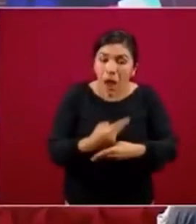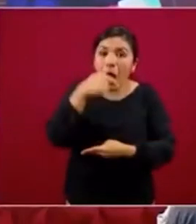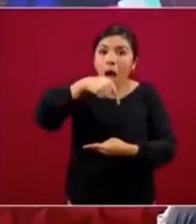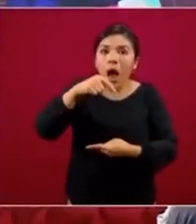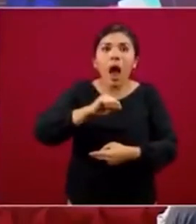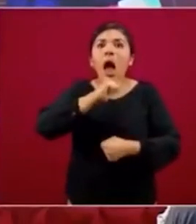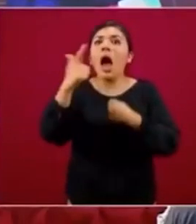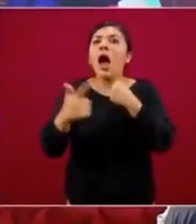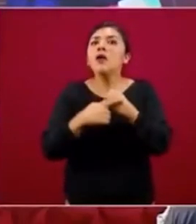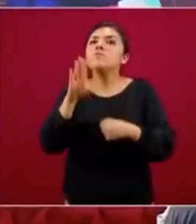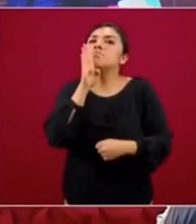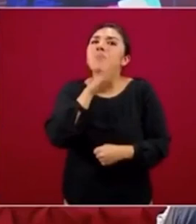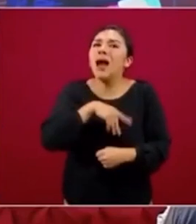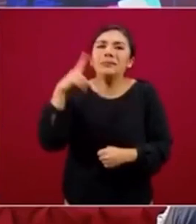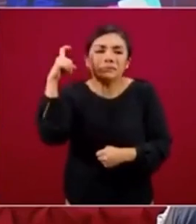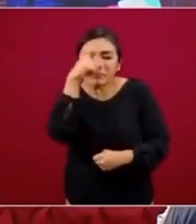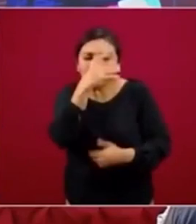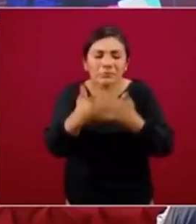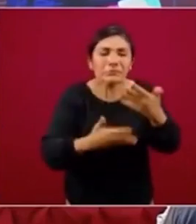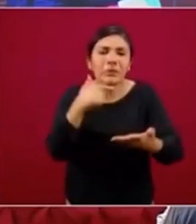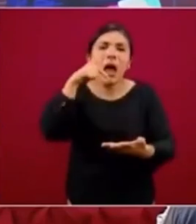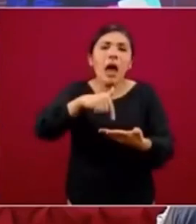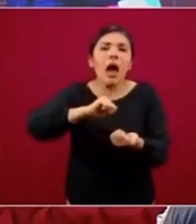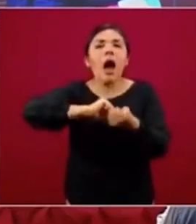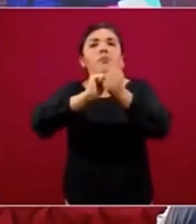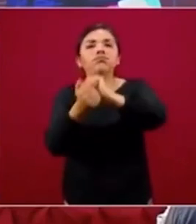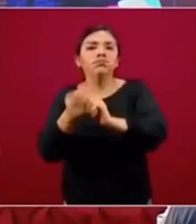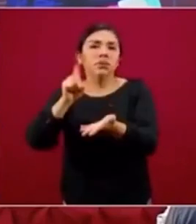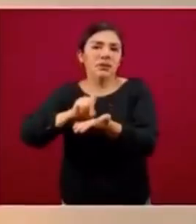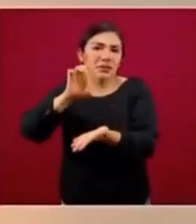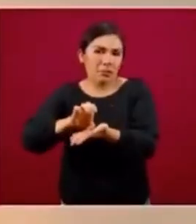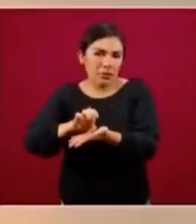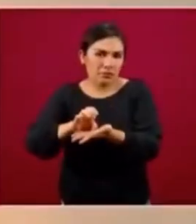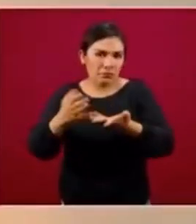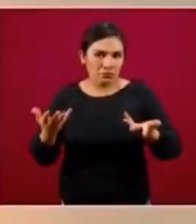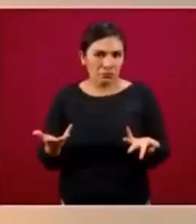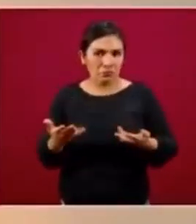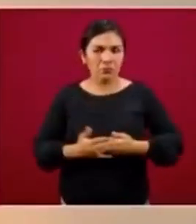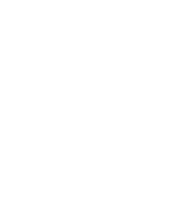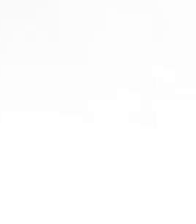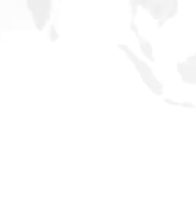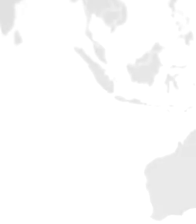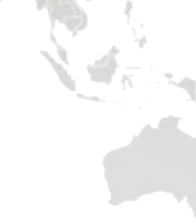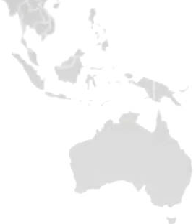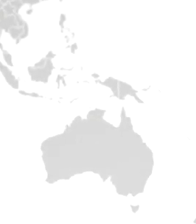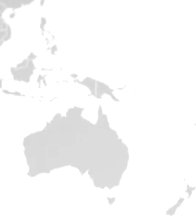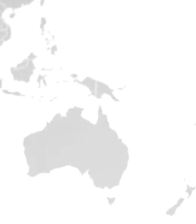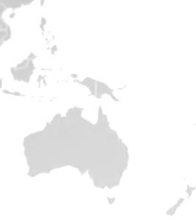alguien tuvo alguna dificultad y eso conllevó a vivir con una discapacidad.